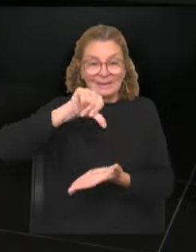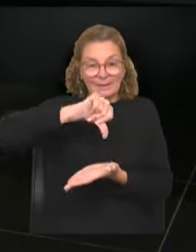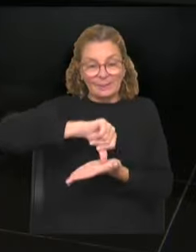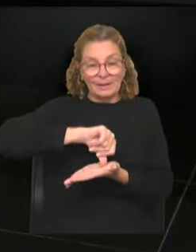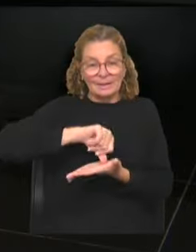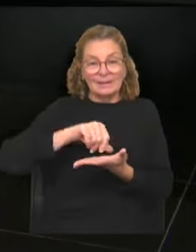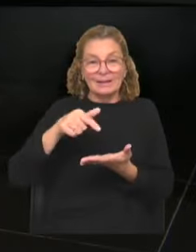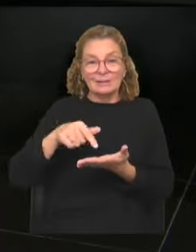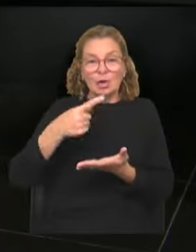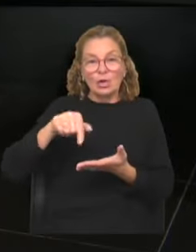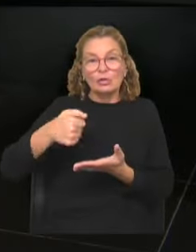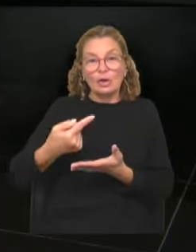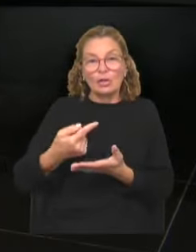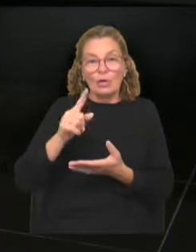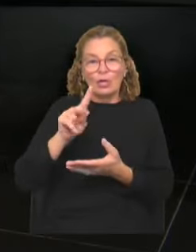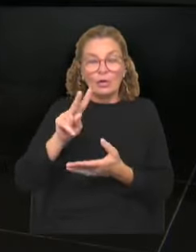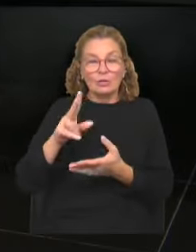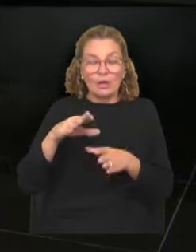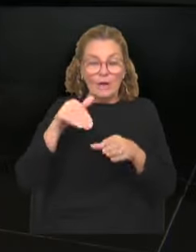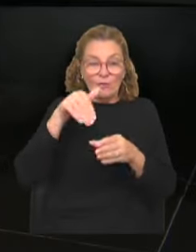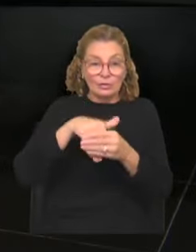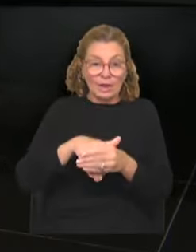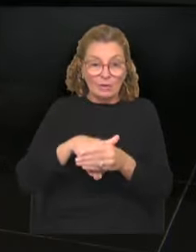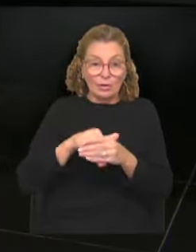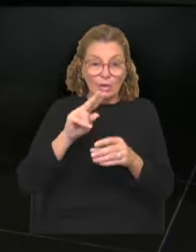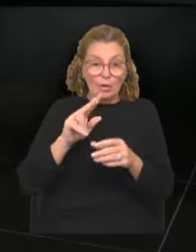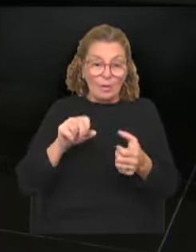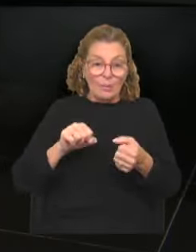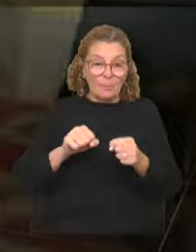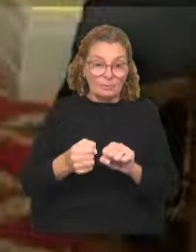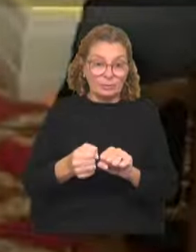donde las otras 12 naciones votaron a favor y dos se obtuvieron.